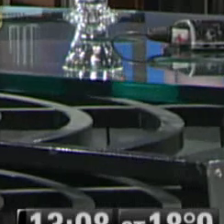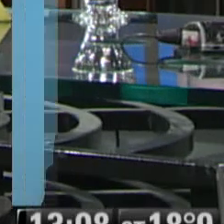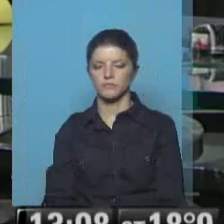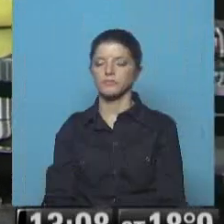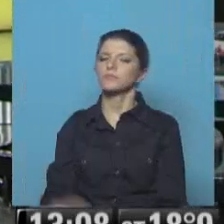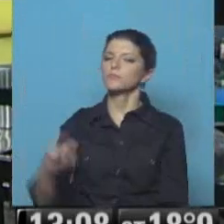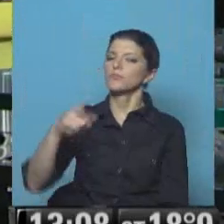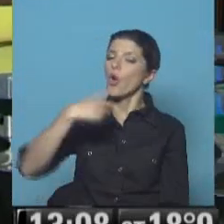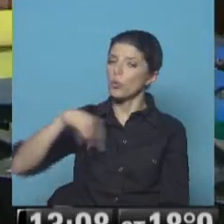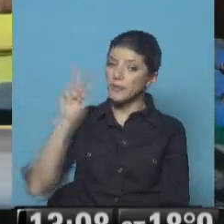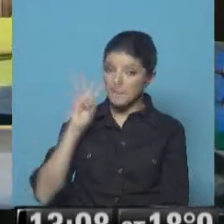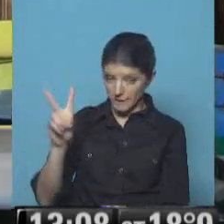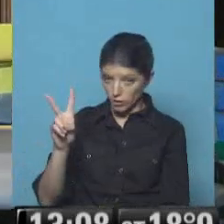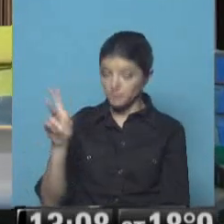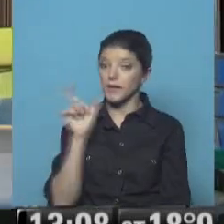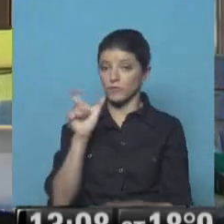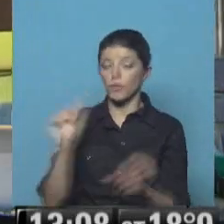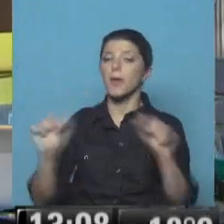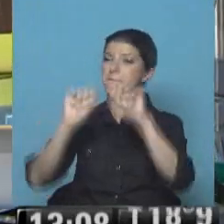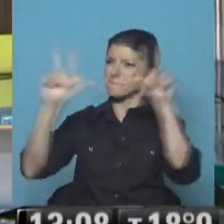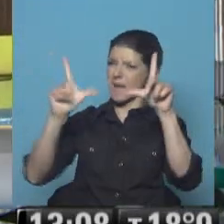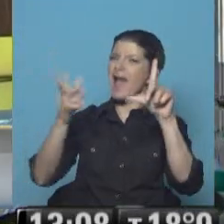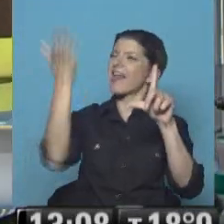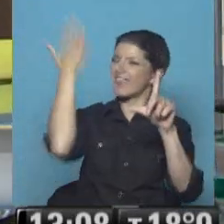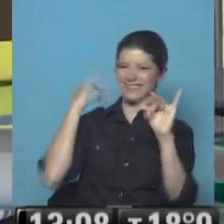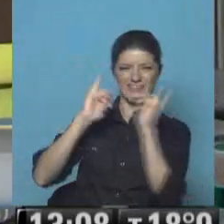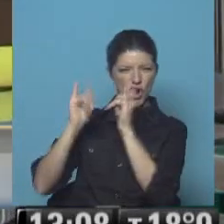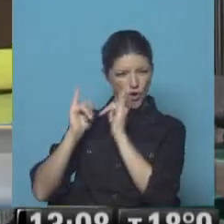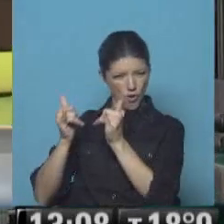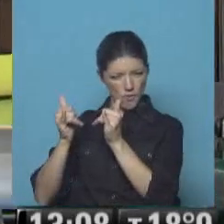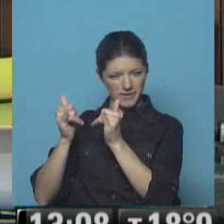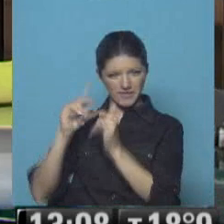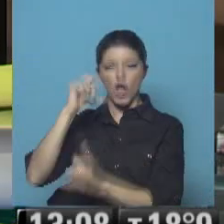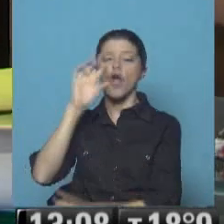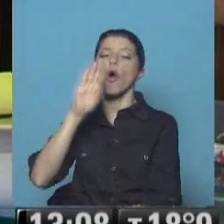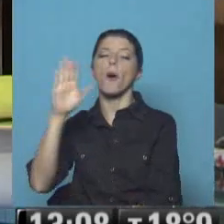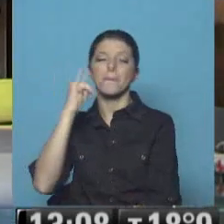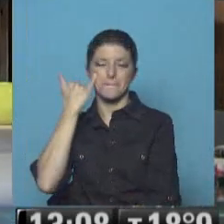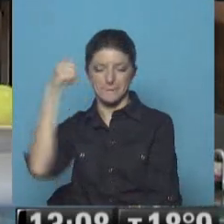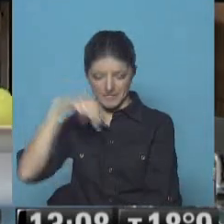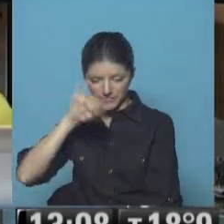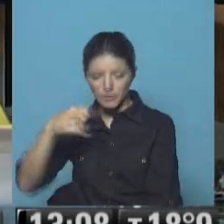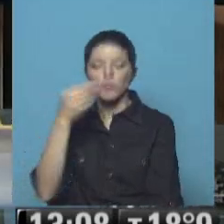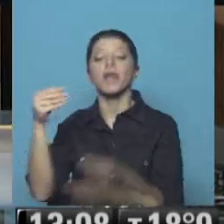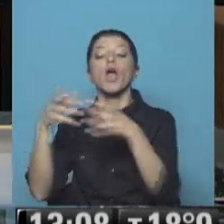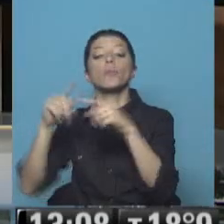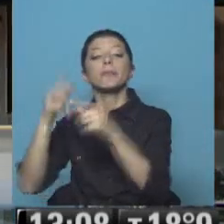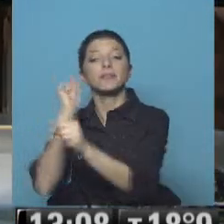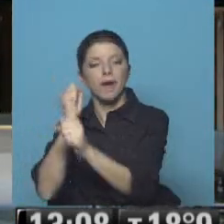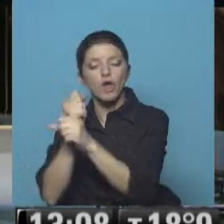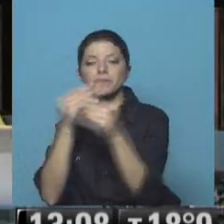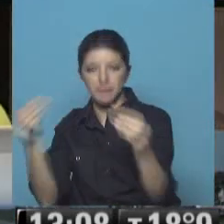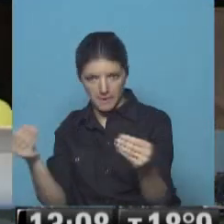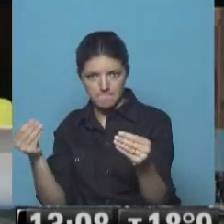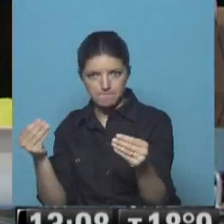Usted vio en el informe algunas imágenes de un joven Corbyn efectivamente el Partido Laborista tiene una particularidad y es que en su seno hay